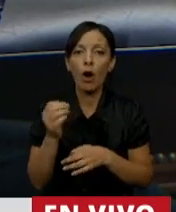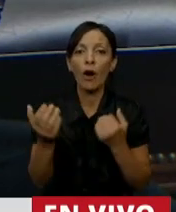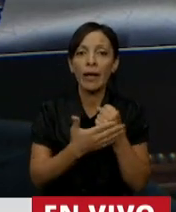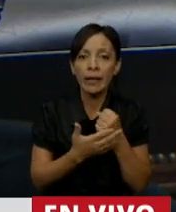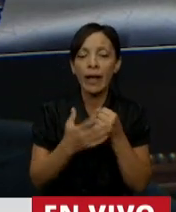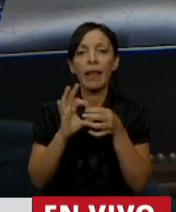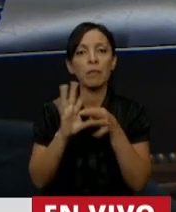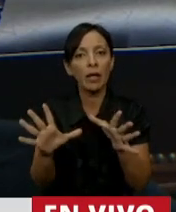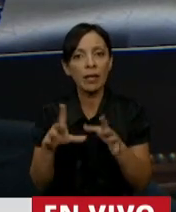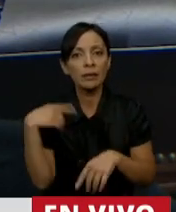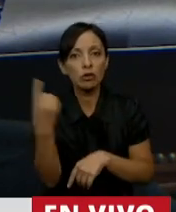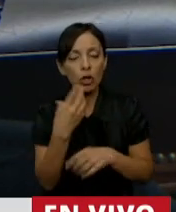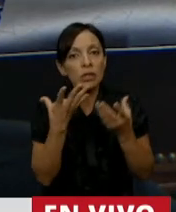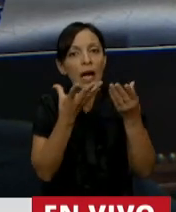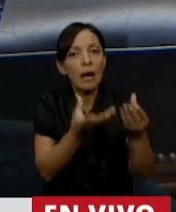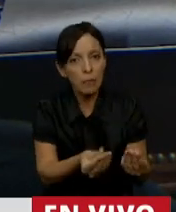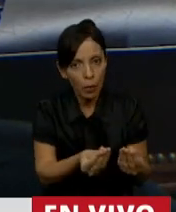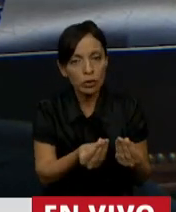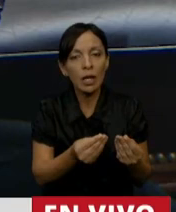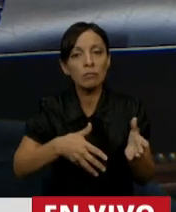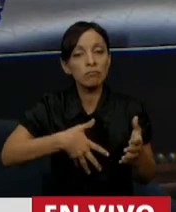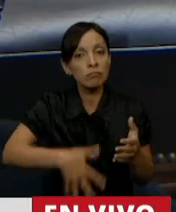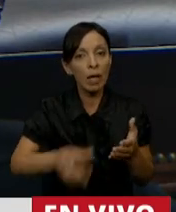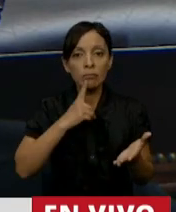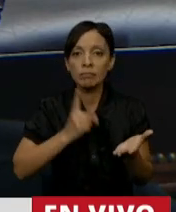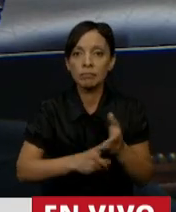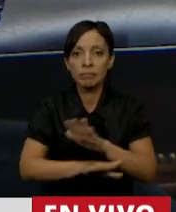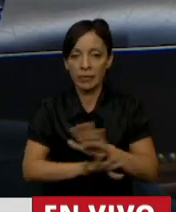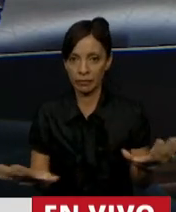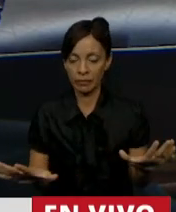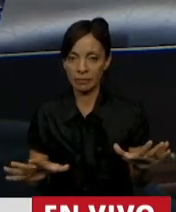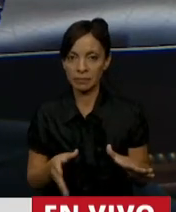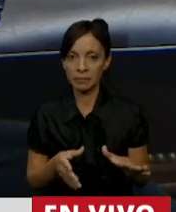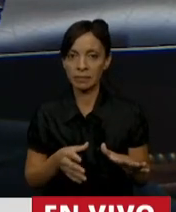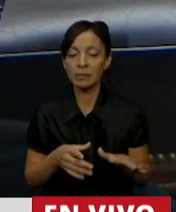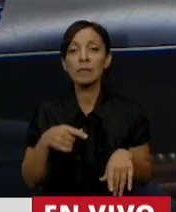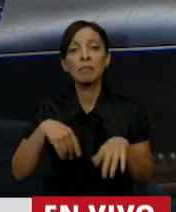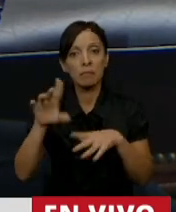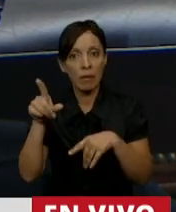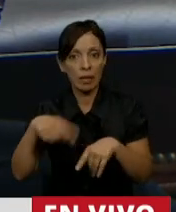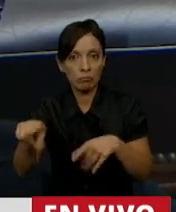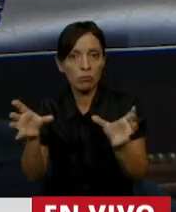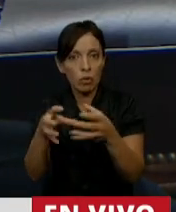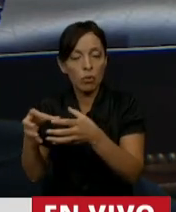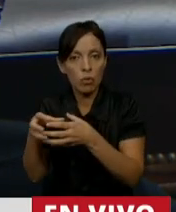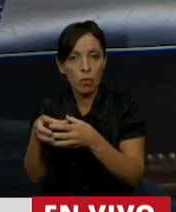en todo el mundo apoyan la interrupción voluntaria del embarazo. En particular, las fuerzas liberales